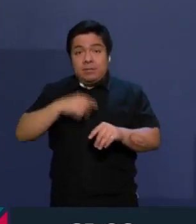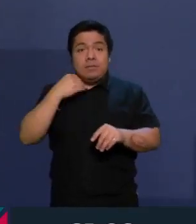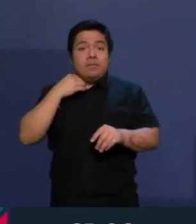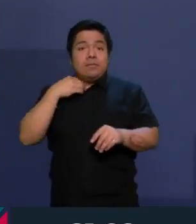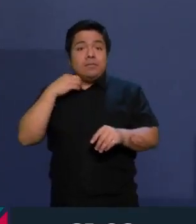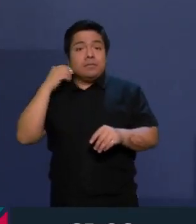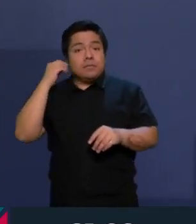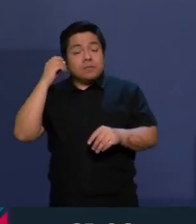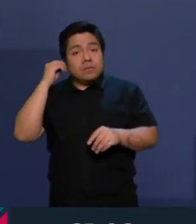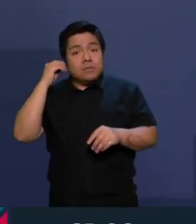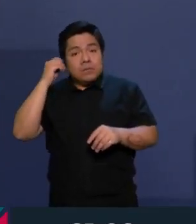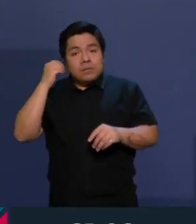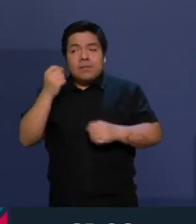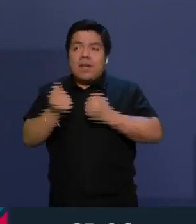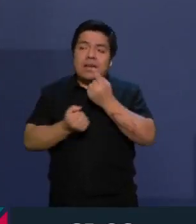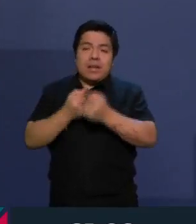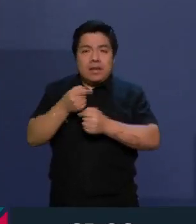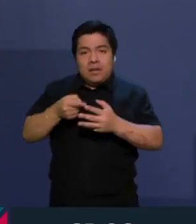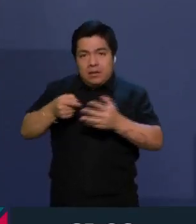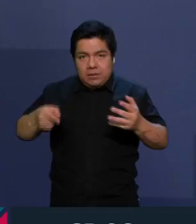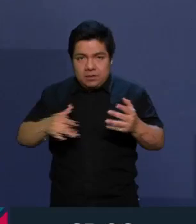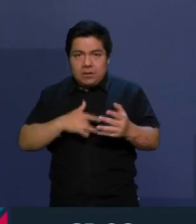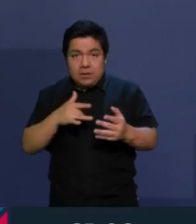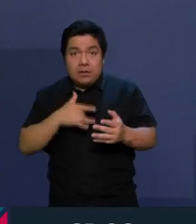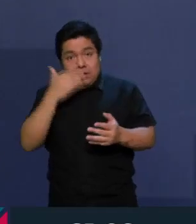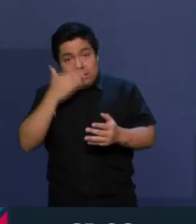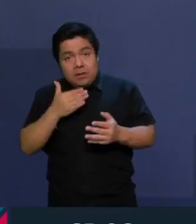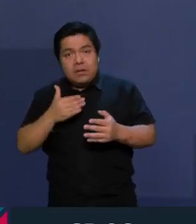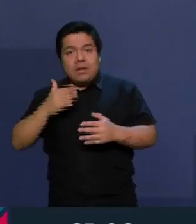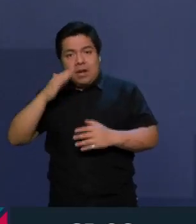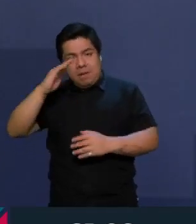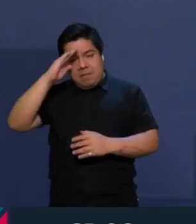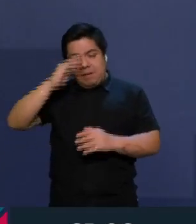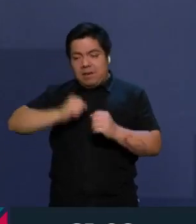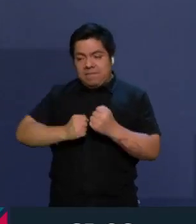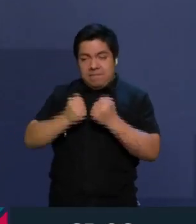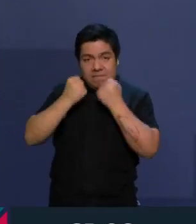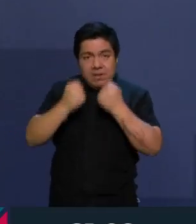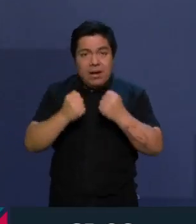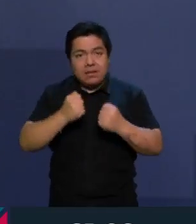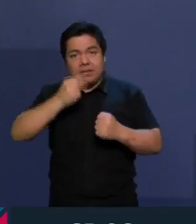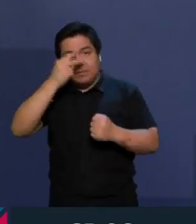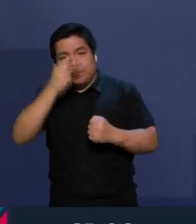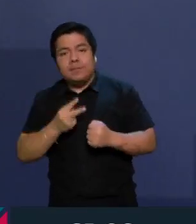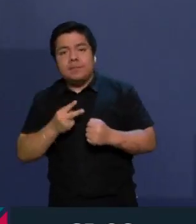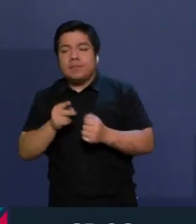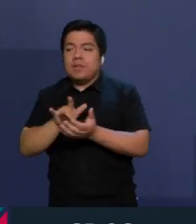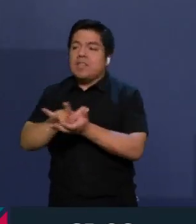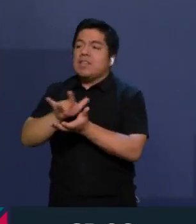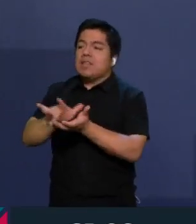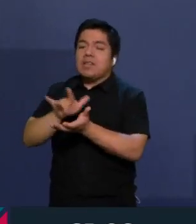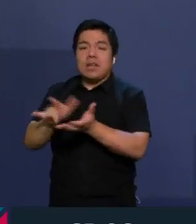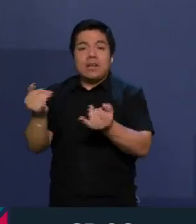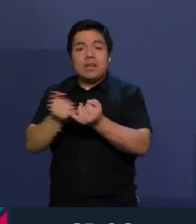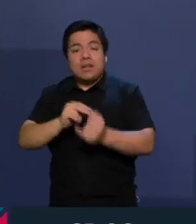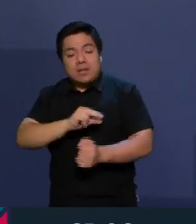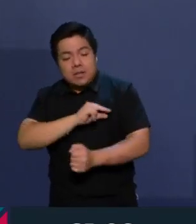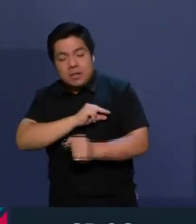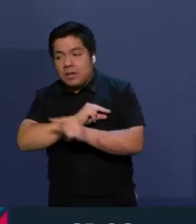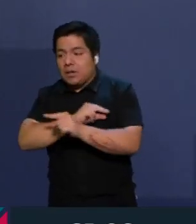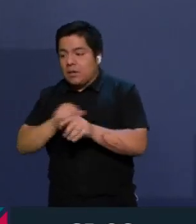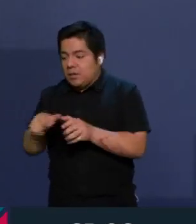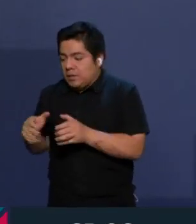se lo decía ayer, hay dos visiones predominantes sobre lo público, la soberanía en beneficio de las y los mexicanos y el entreguismo y la privatización en